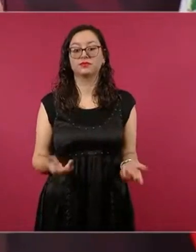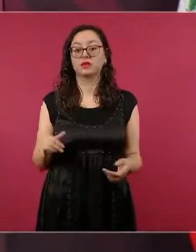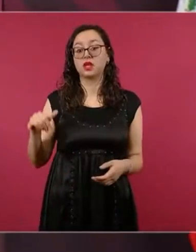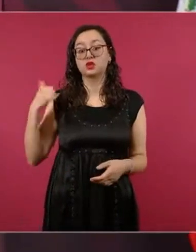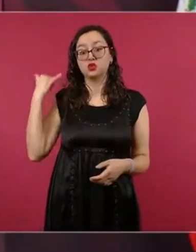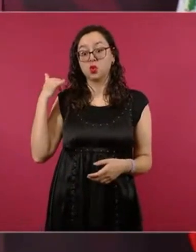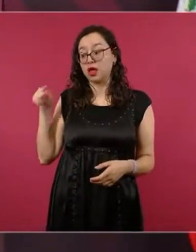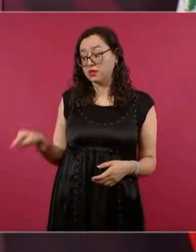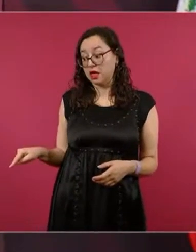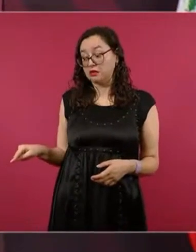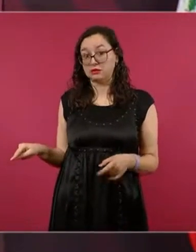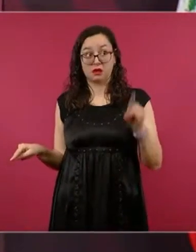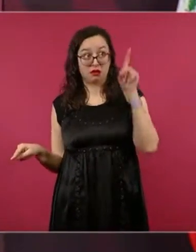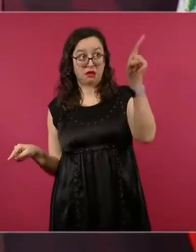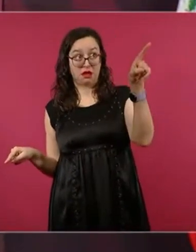pasó en Chihuahua.